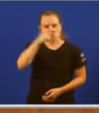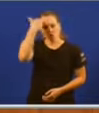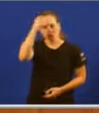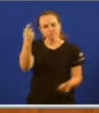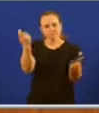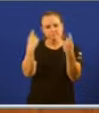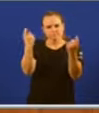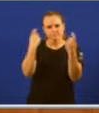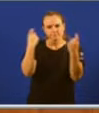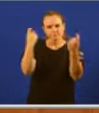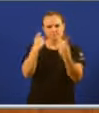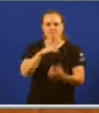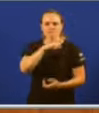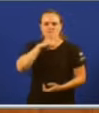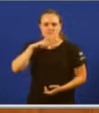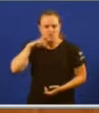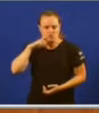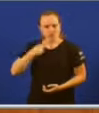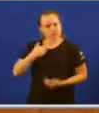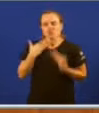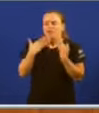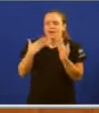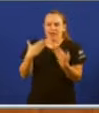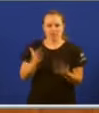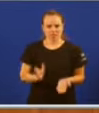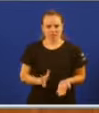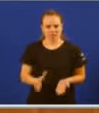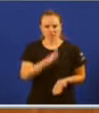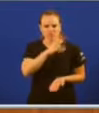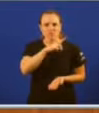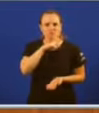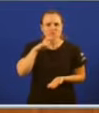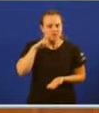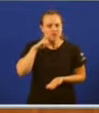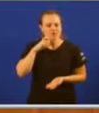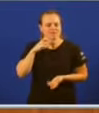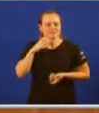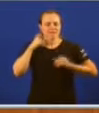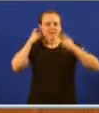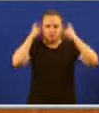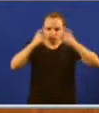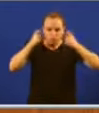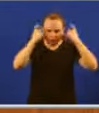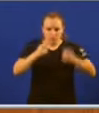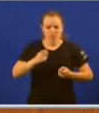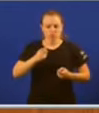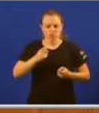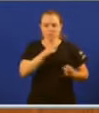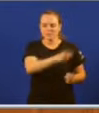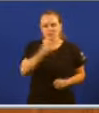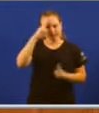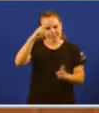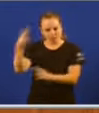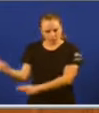educaron nuns valores que lles agradezo moito porque son os valores do esforzo, do respeto polos demais,